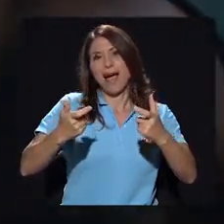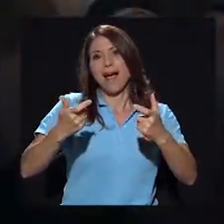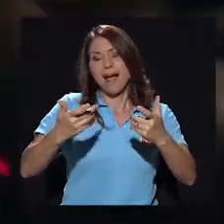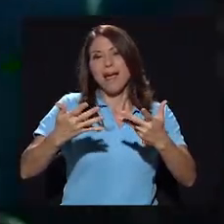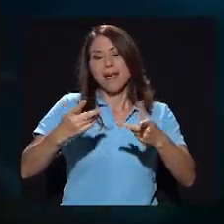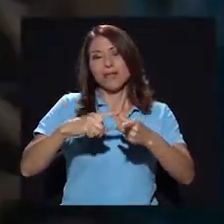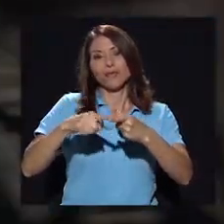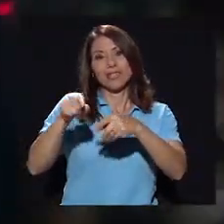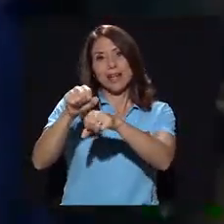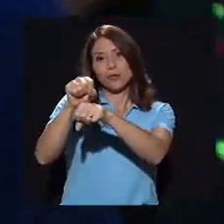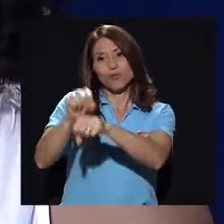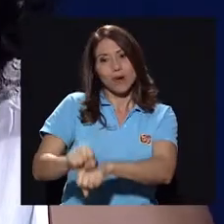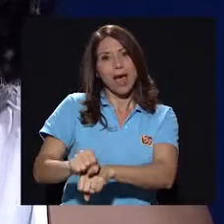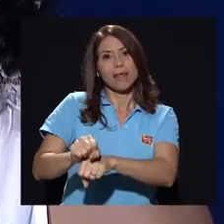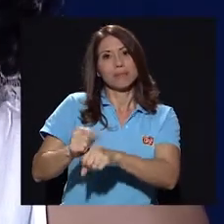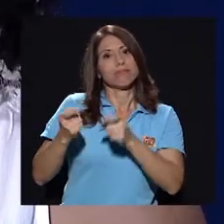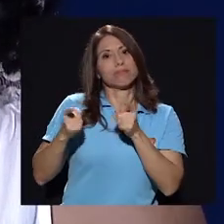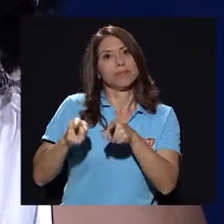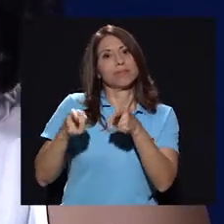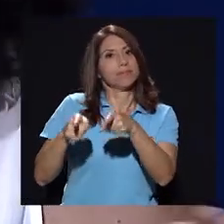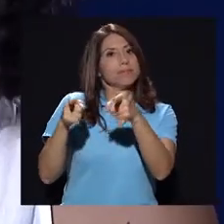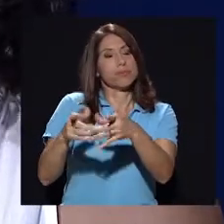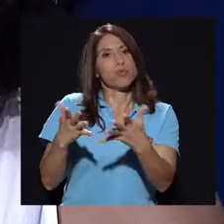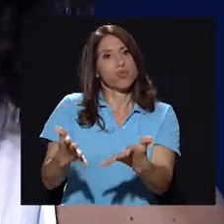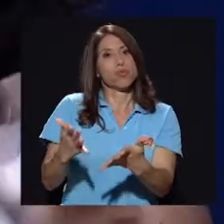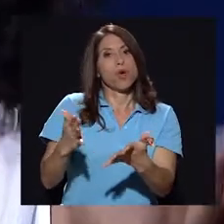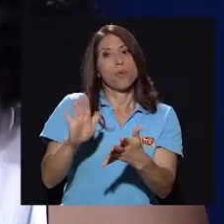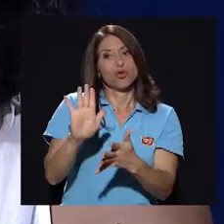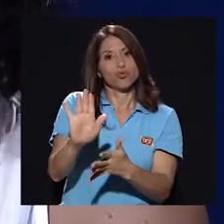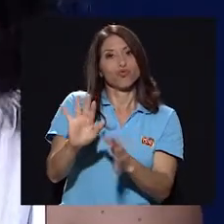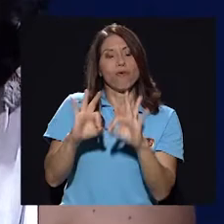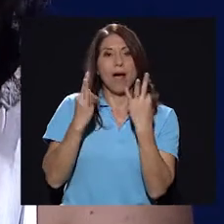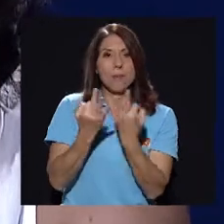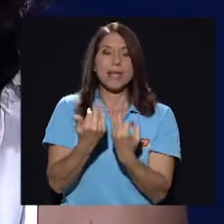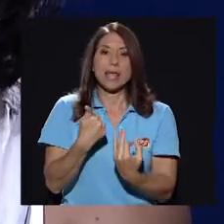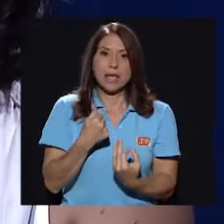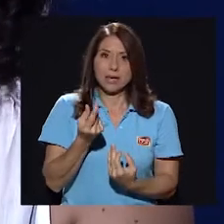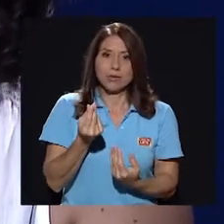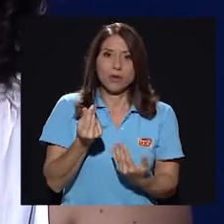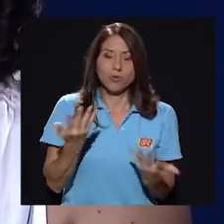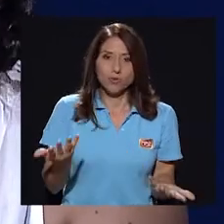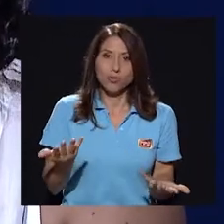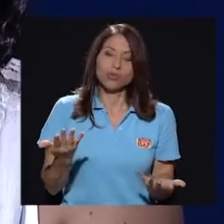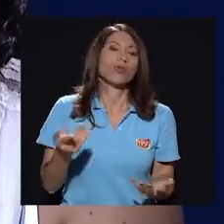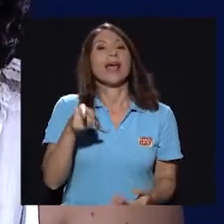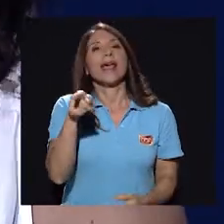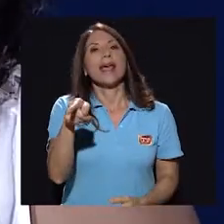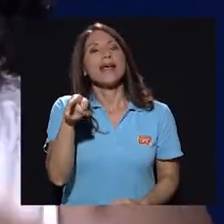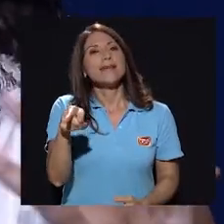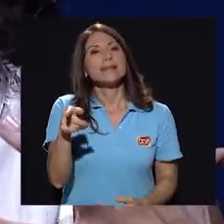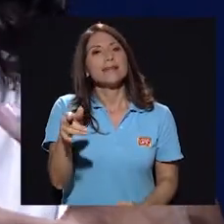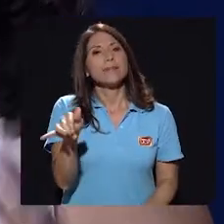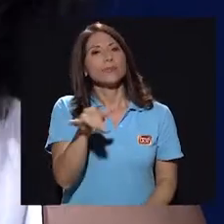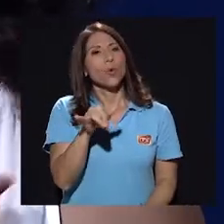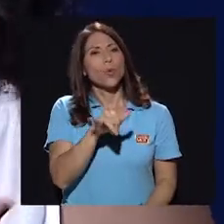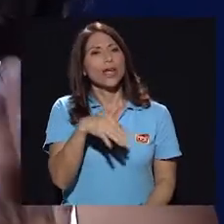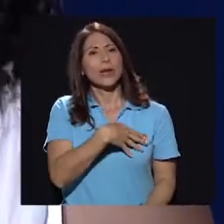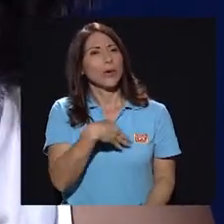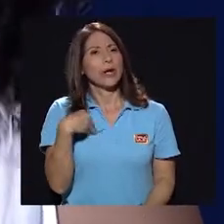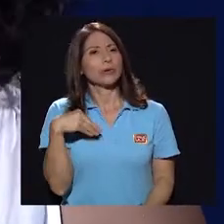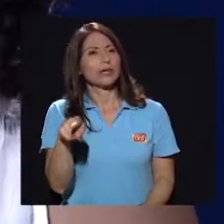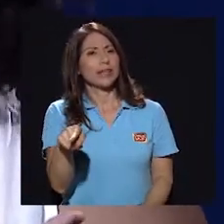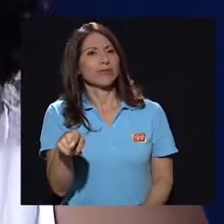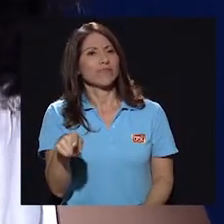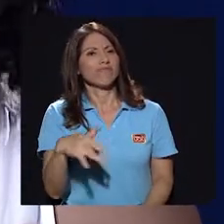las cosas pues se le dan porque su familia, digamos, tiene recursos. Entonces, ella está como que no le